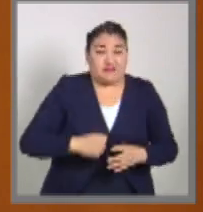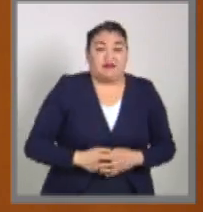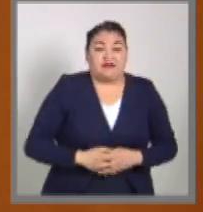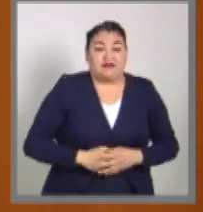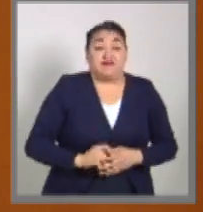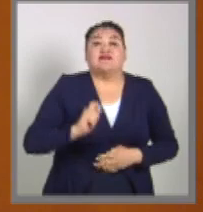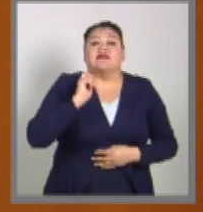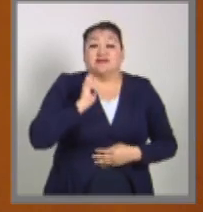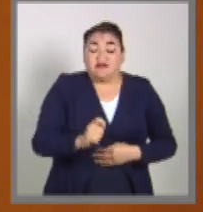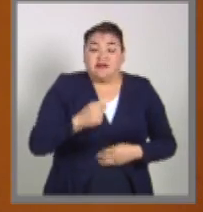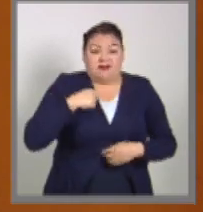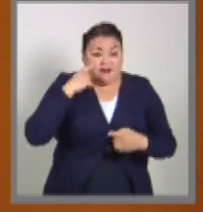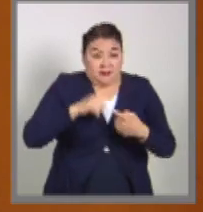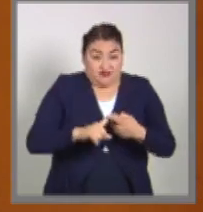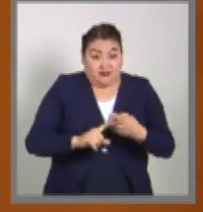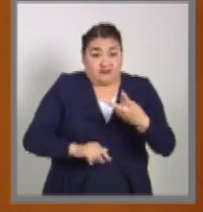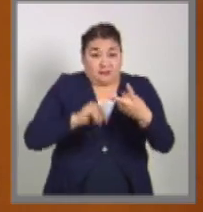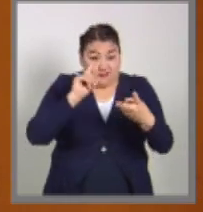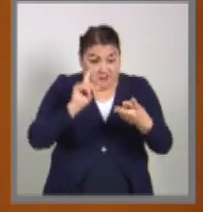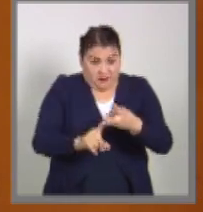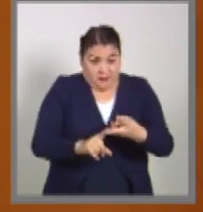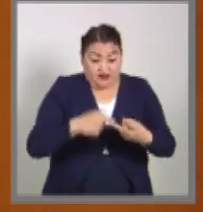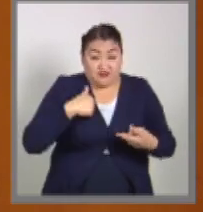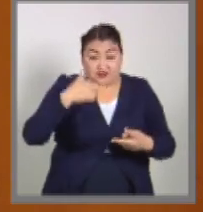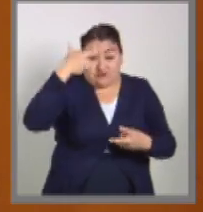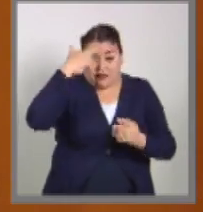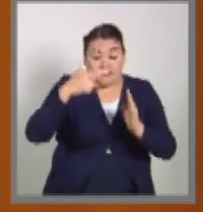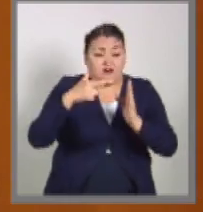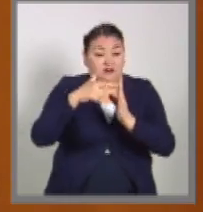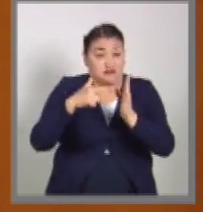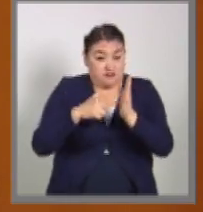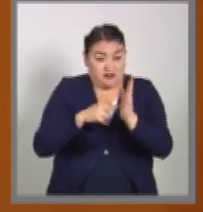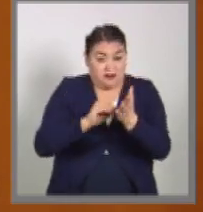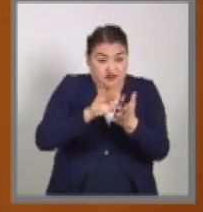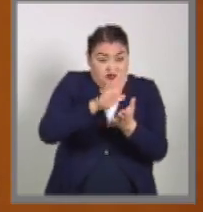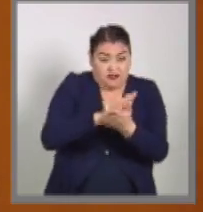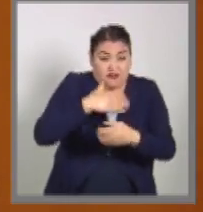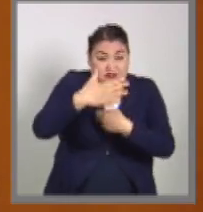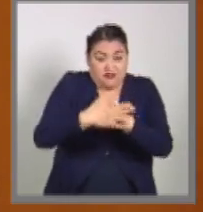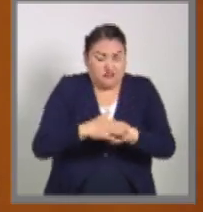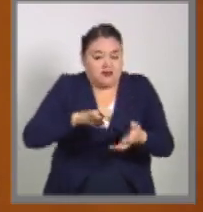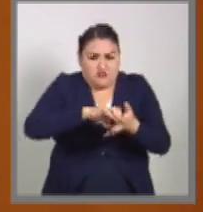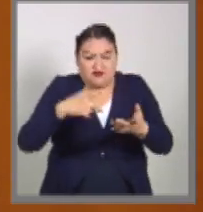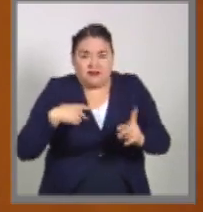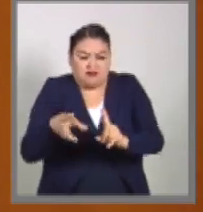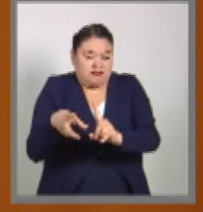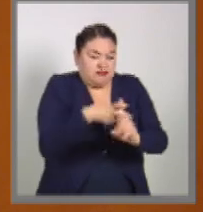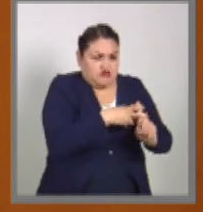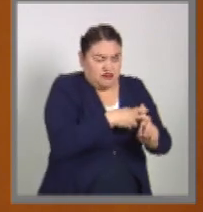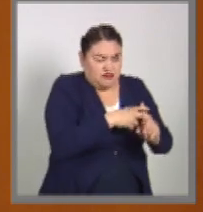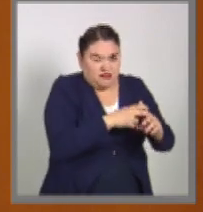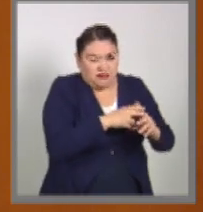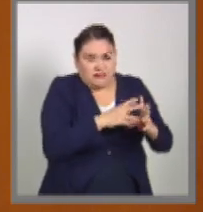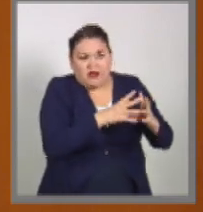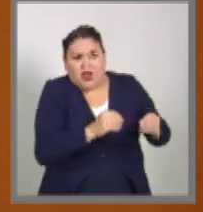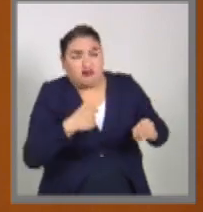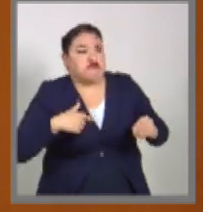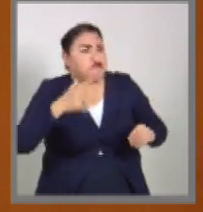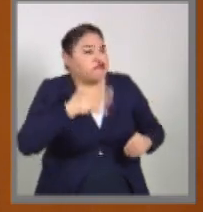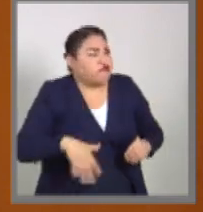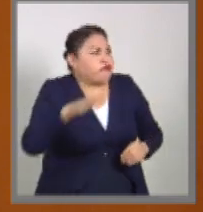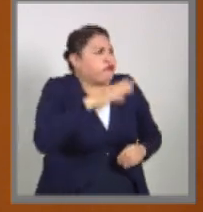además de establecer las políticas públicas para la búsqueda, también las